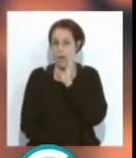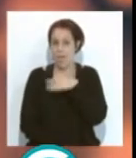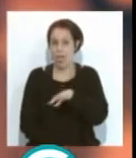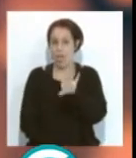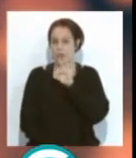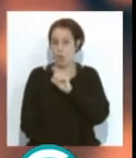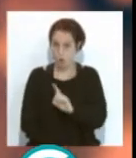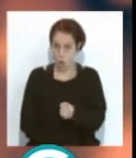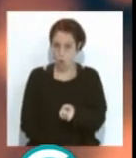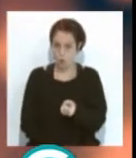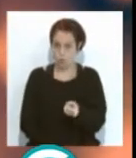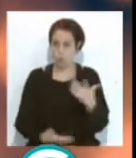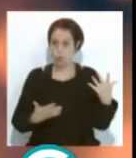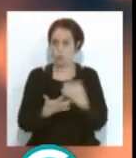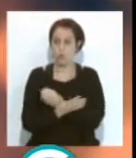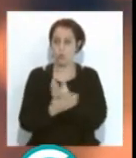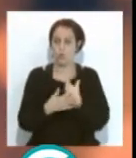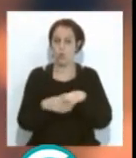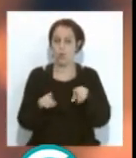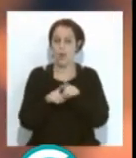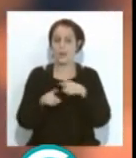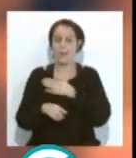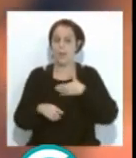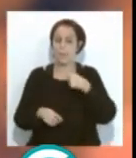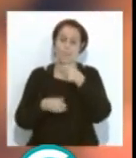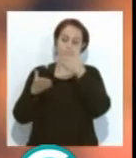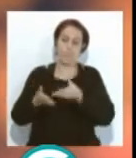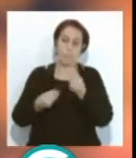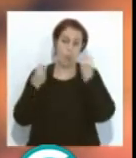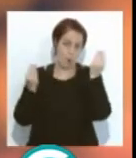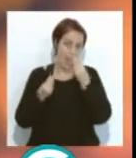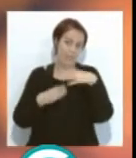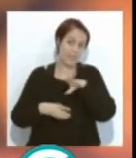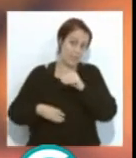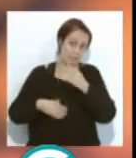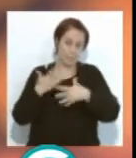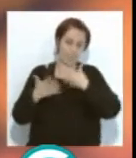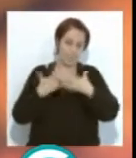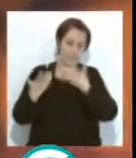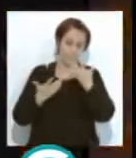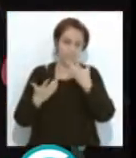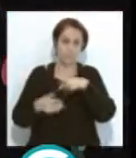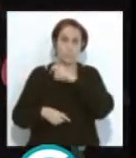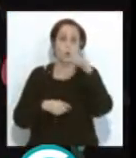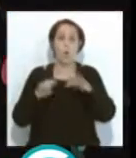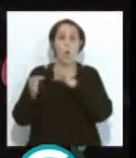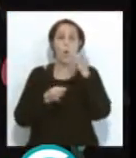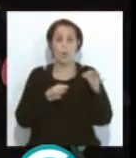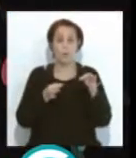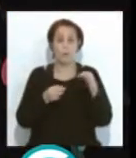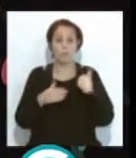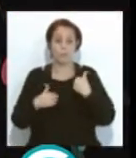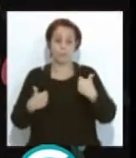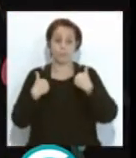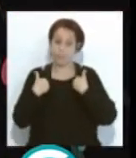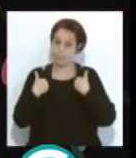decisiones, sino que sea todo, bueno, pues queremos mejorar esto, entendemos que esto y ya el otro órgano en cuestión sea el